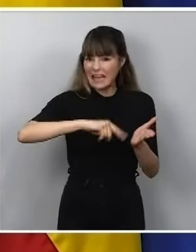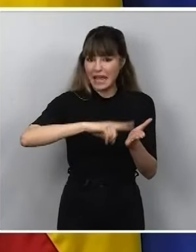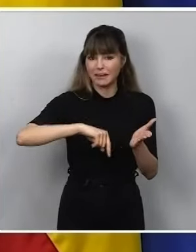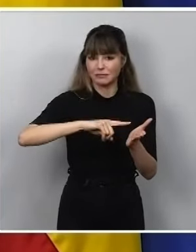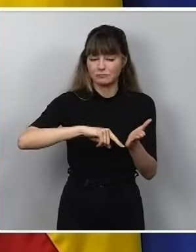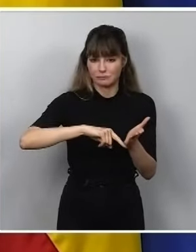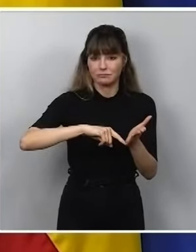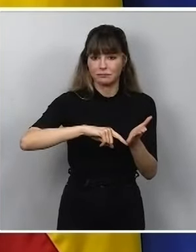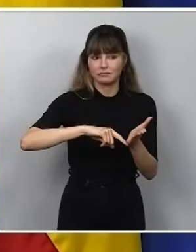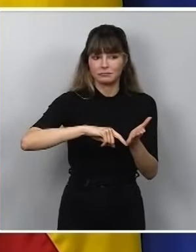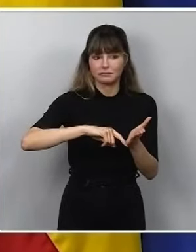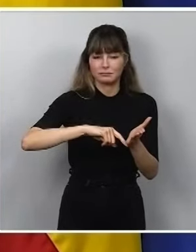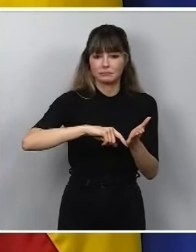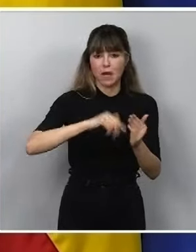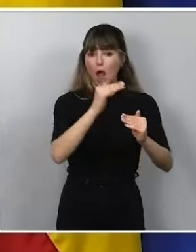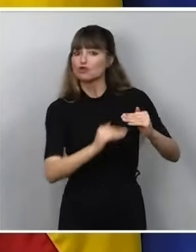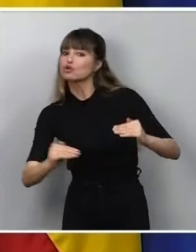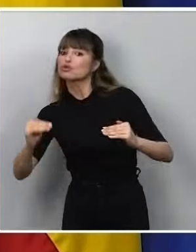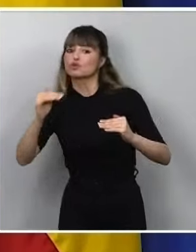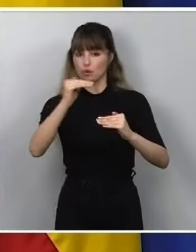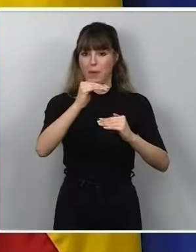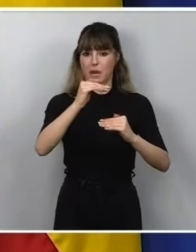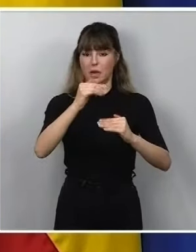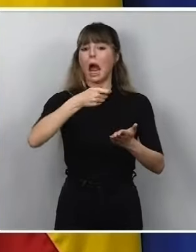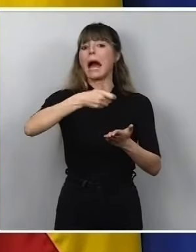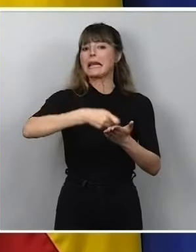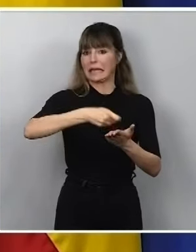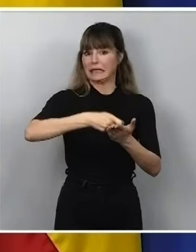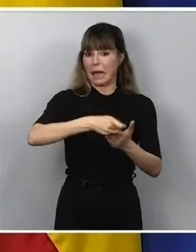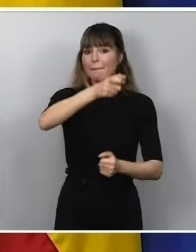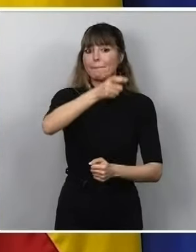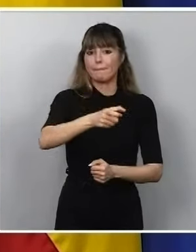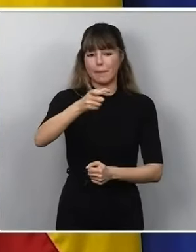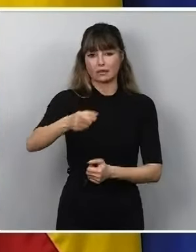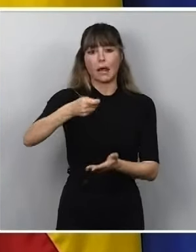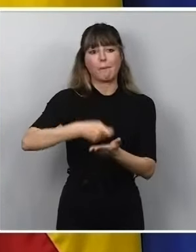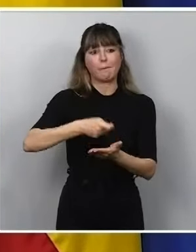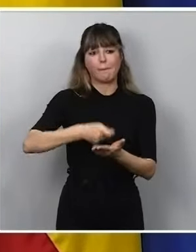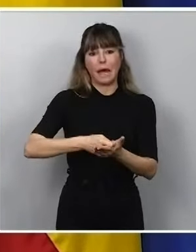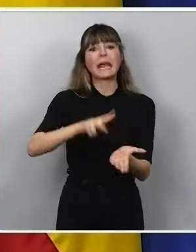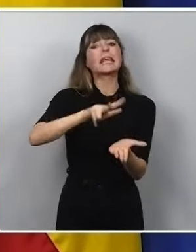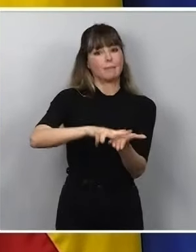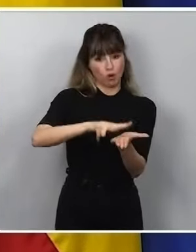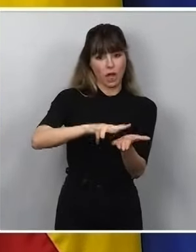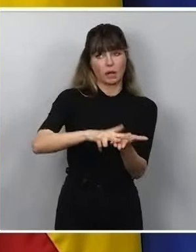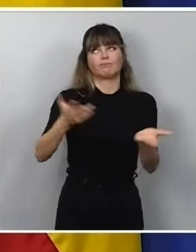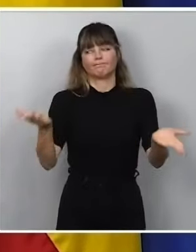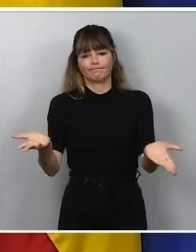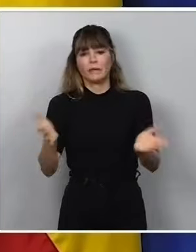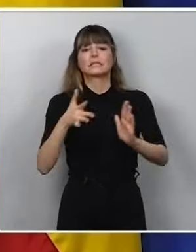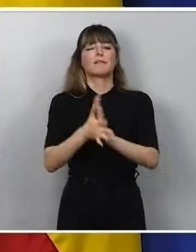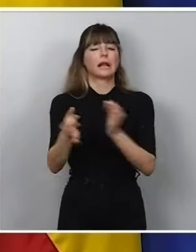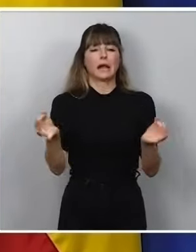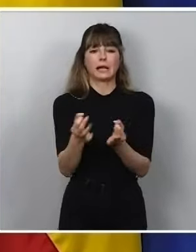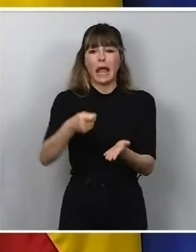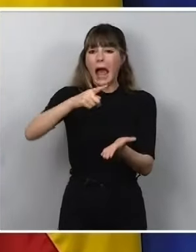supera a la renta que se estaría desprendiendo una persona por pagar la cuota de una hipoteca. Es decir, donde